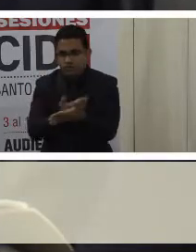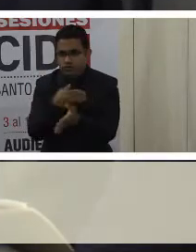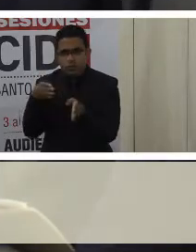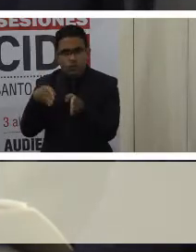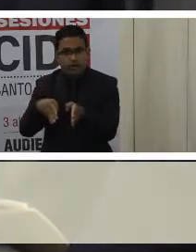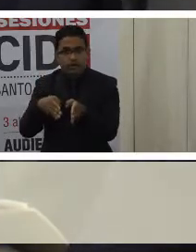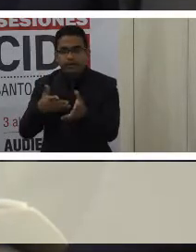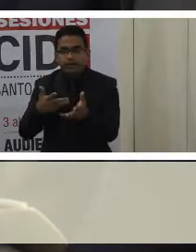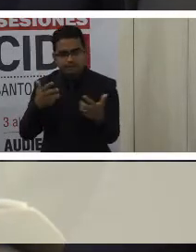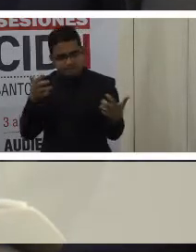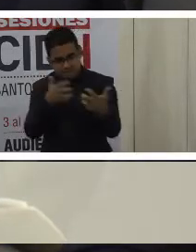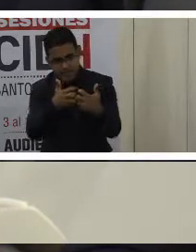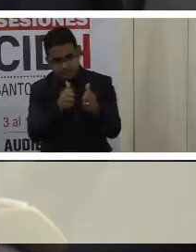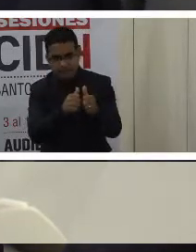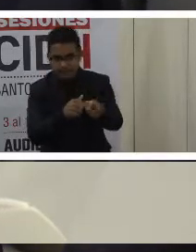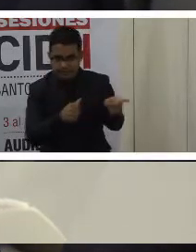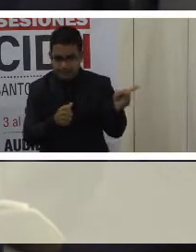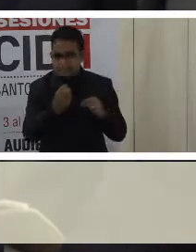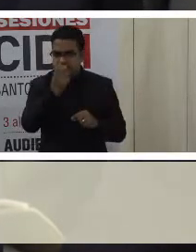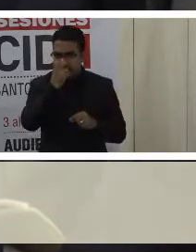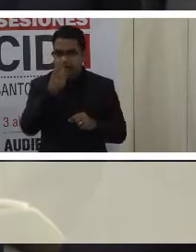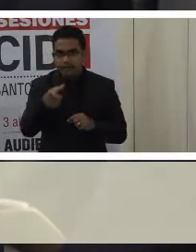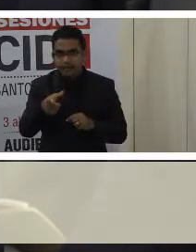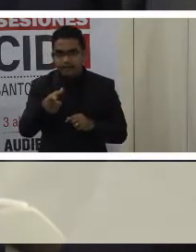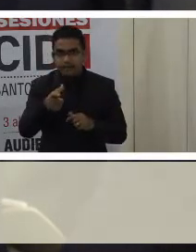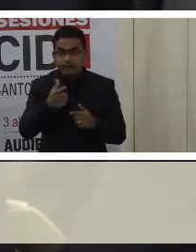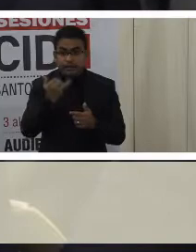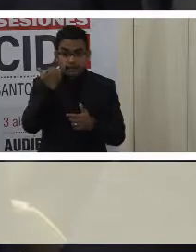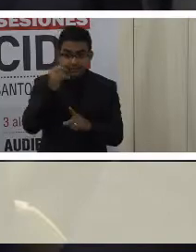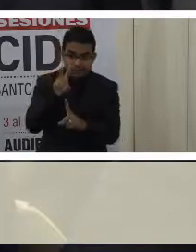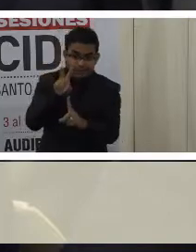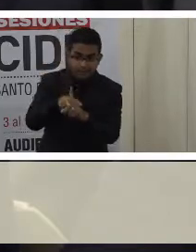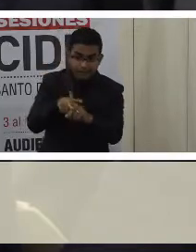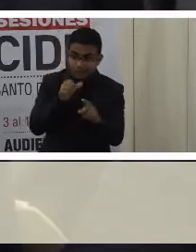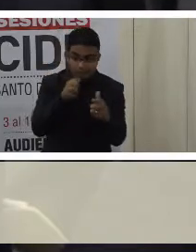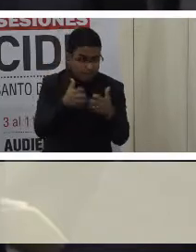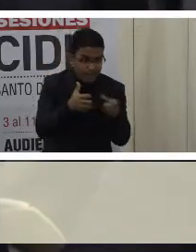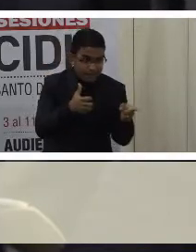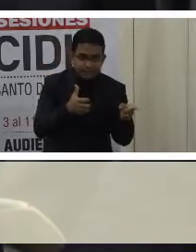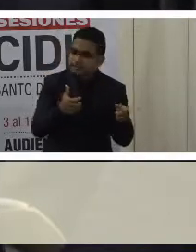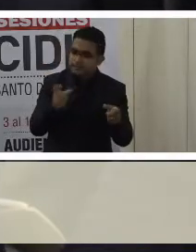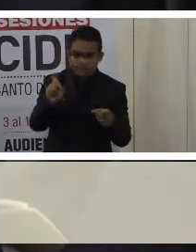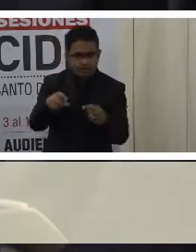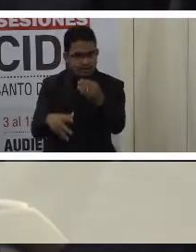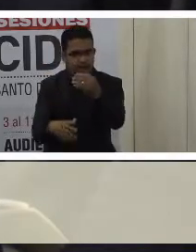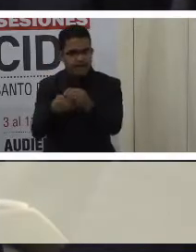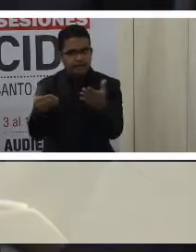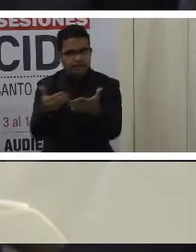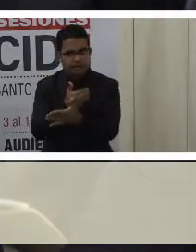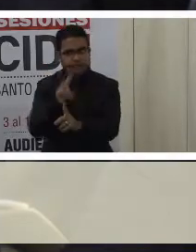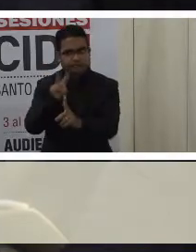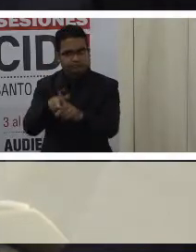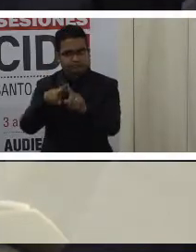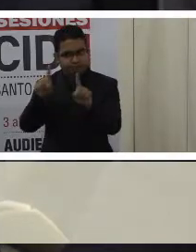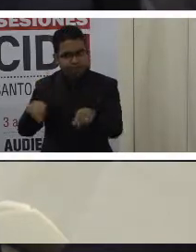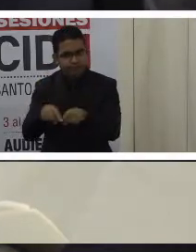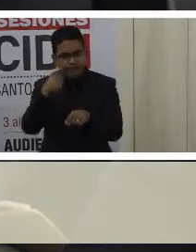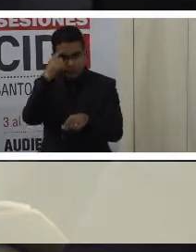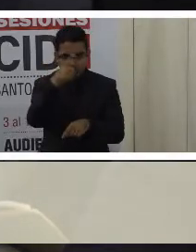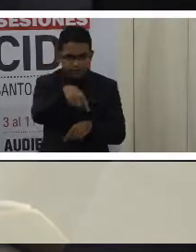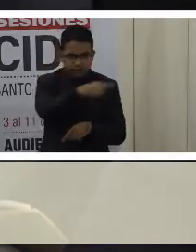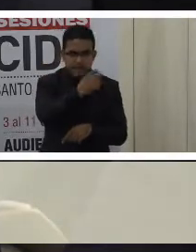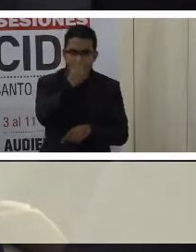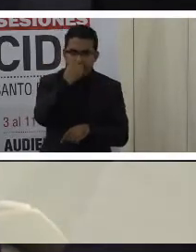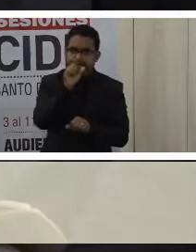los recursos técnicos o personales que fueran necesarios para que las personas con discapacidad visual pudieran